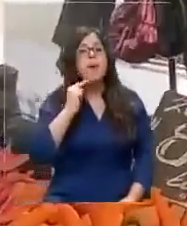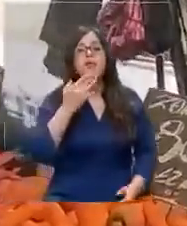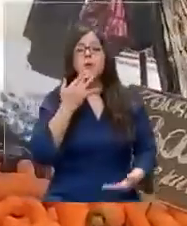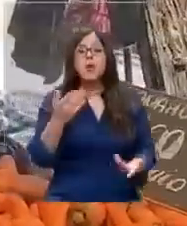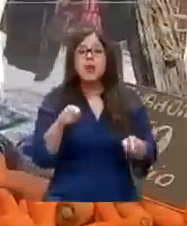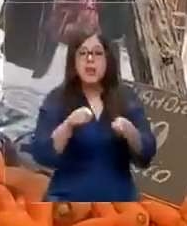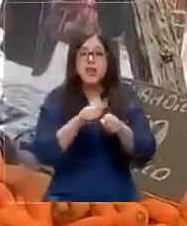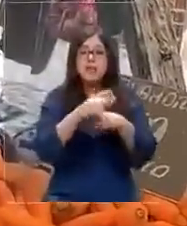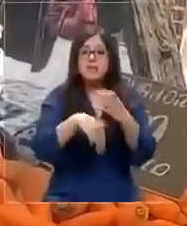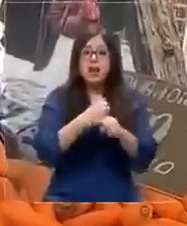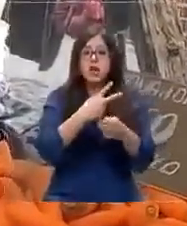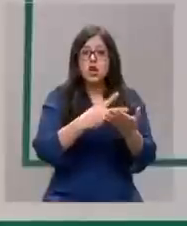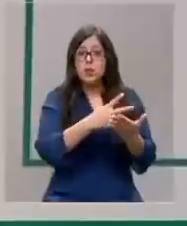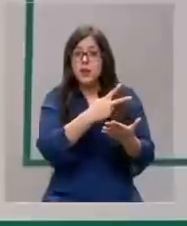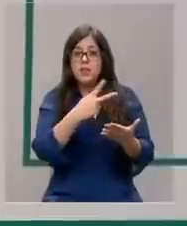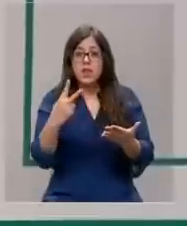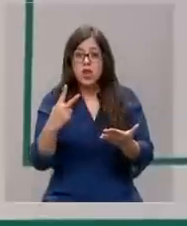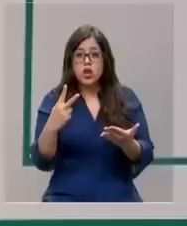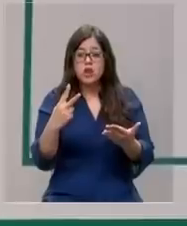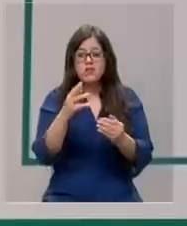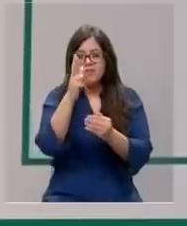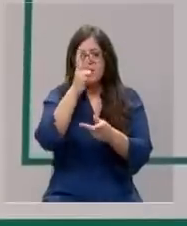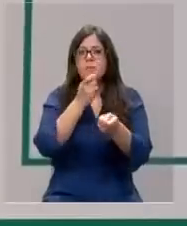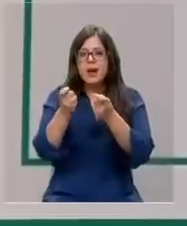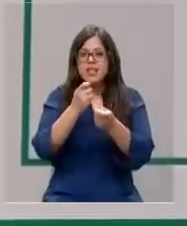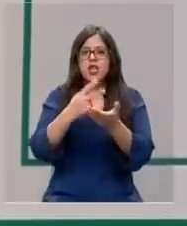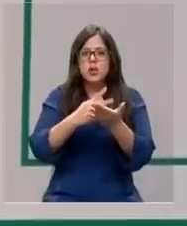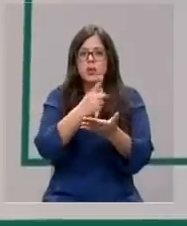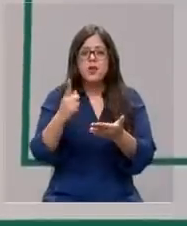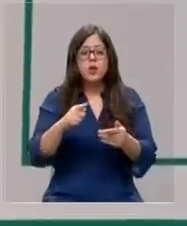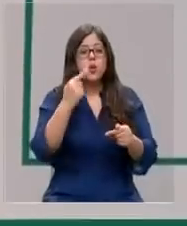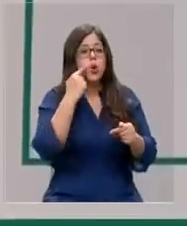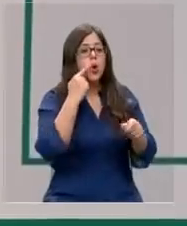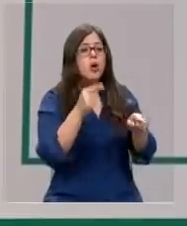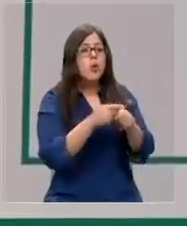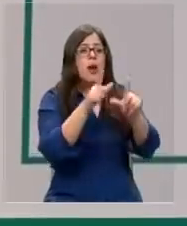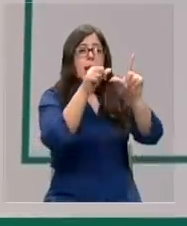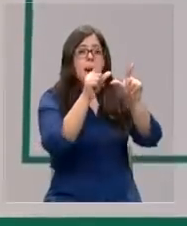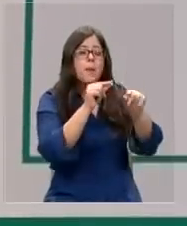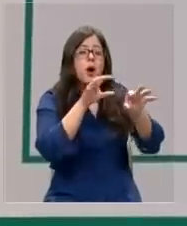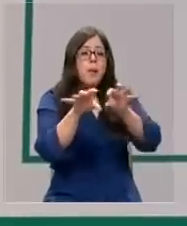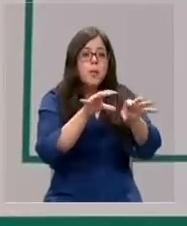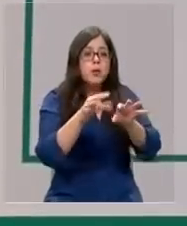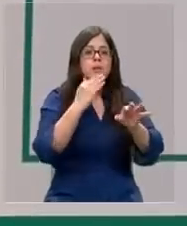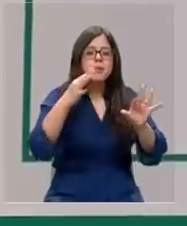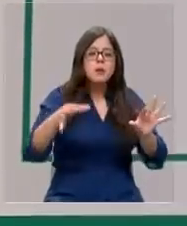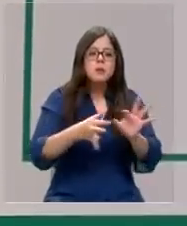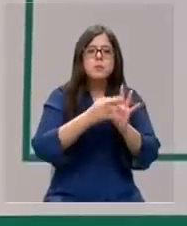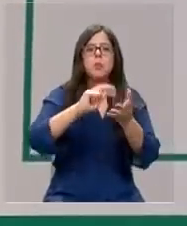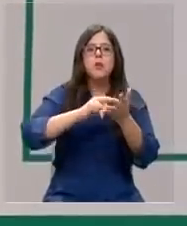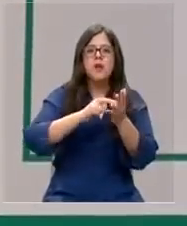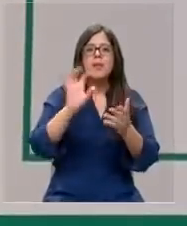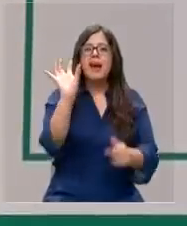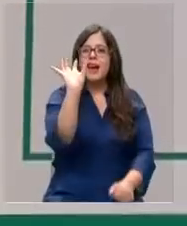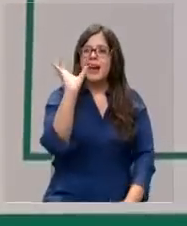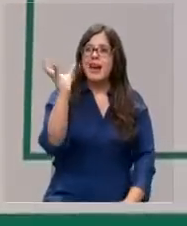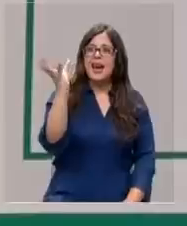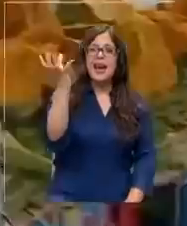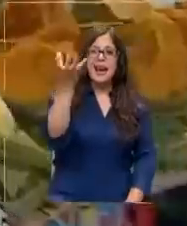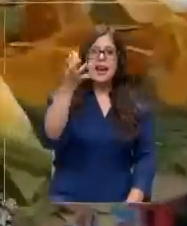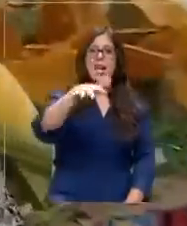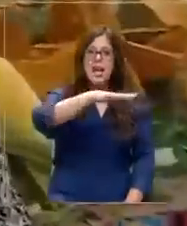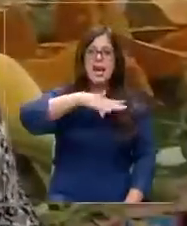línea similar a 2021. Con una escasez de cadena de suministros y además viene acompañado por problemas climáticos en estas regiones